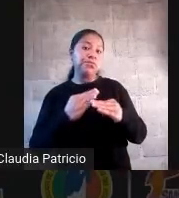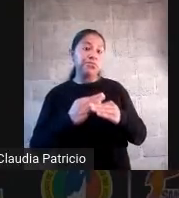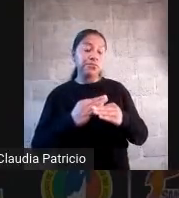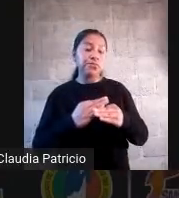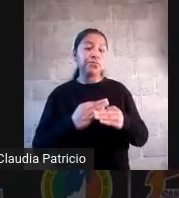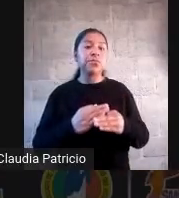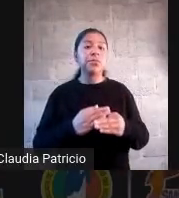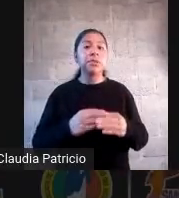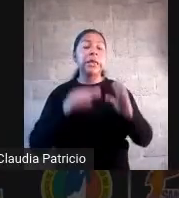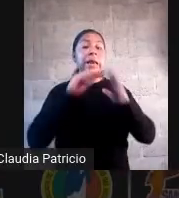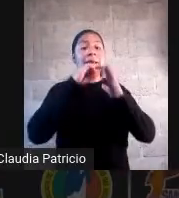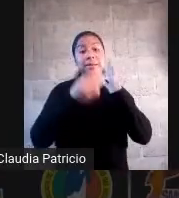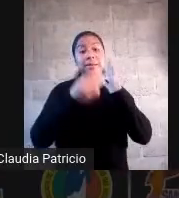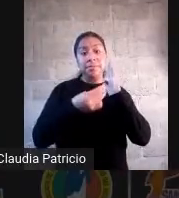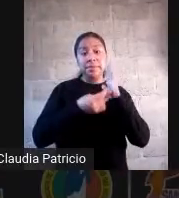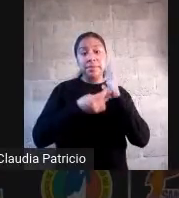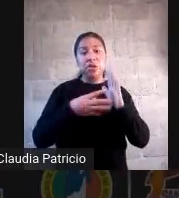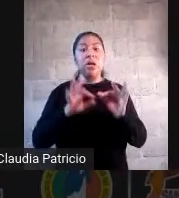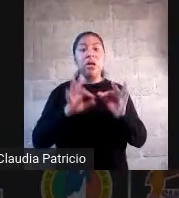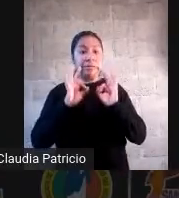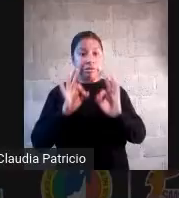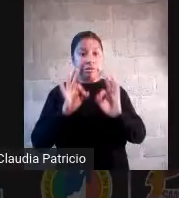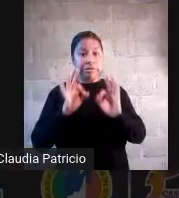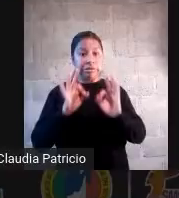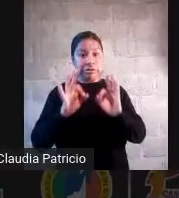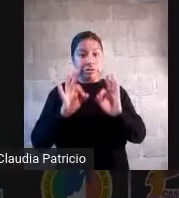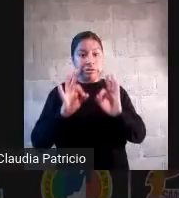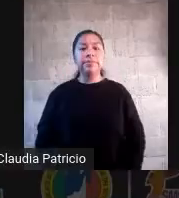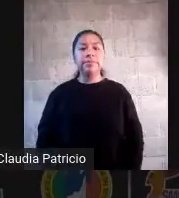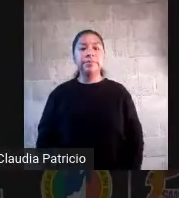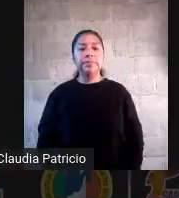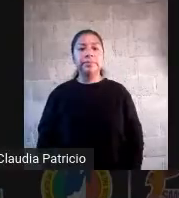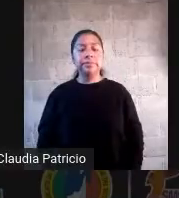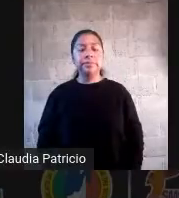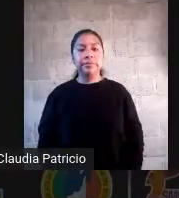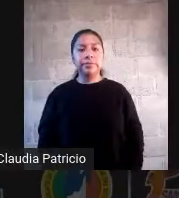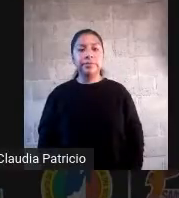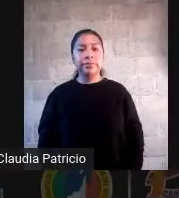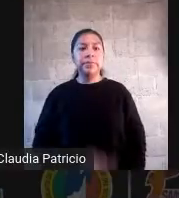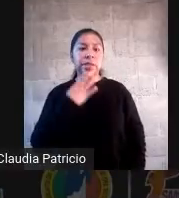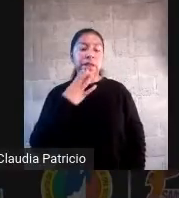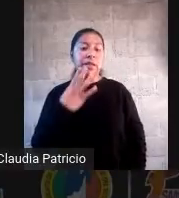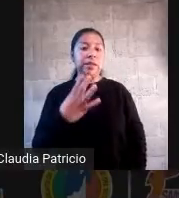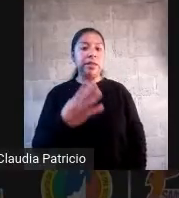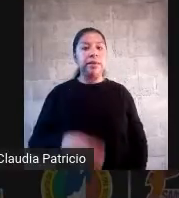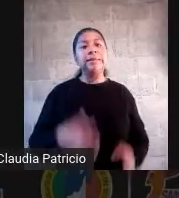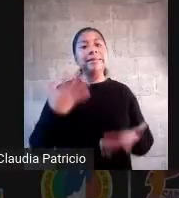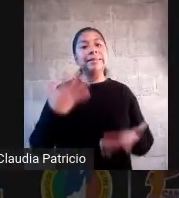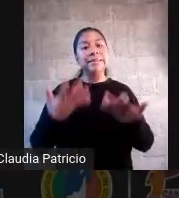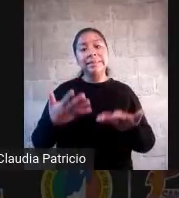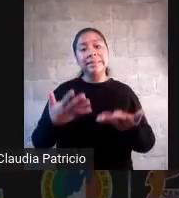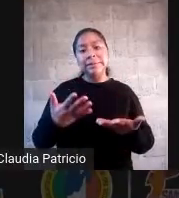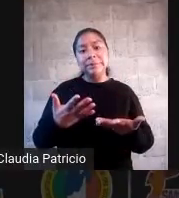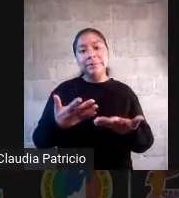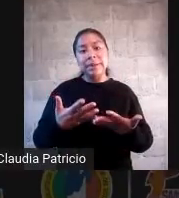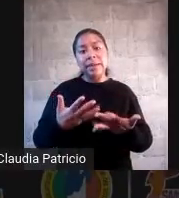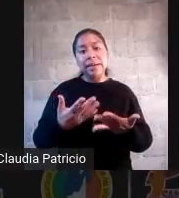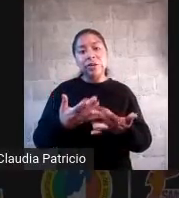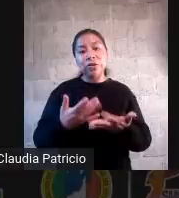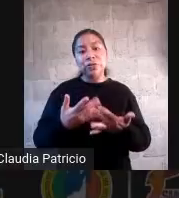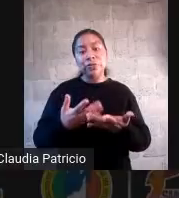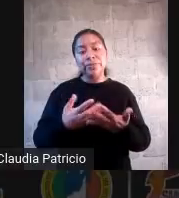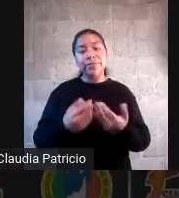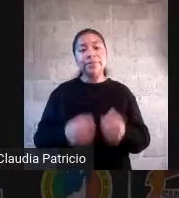¿Ok? Bueno, espero que vayan tomando nota. Sé que nuestros coordinadores de este evento nos están